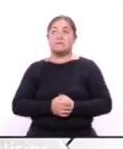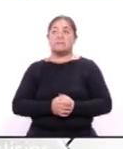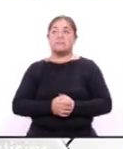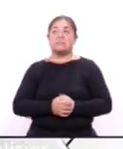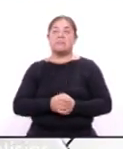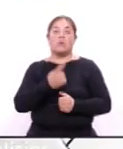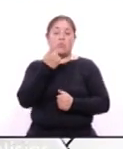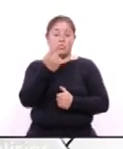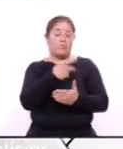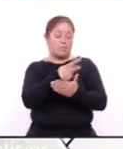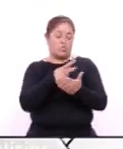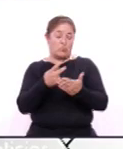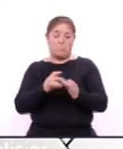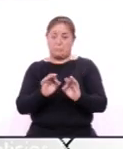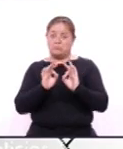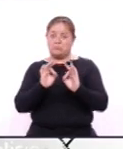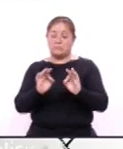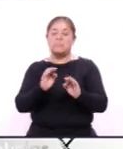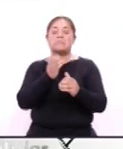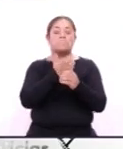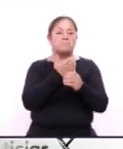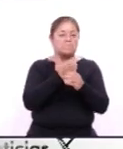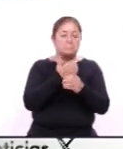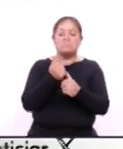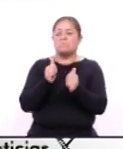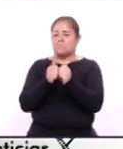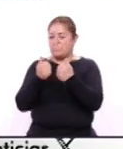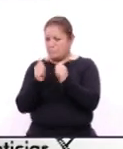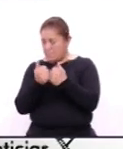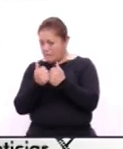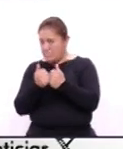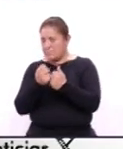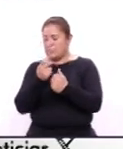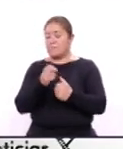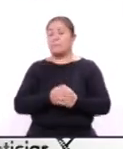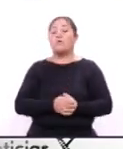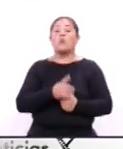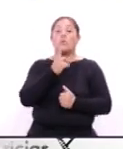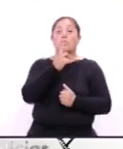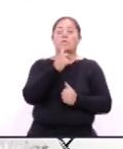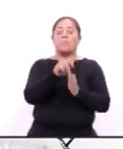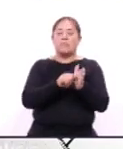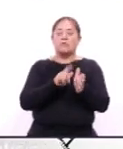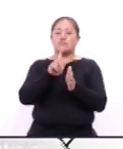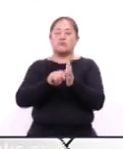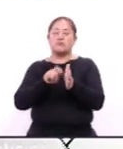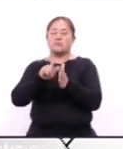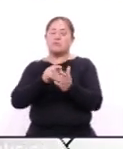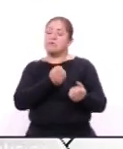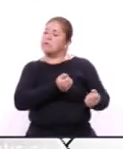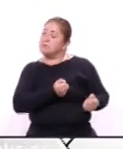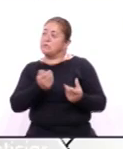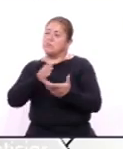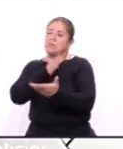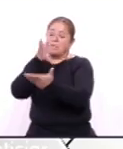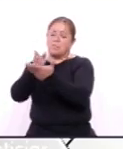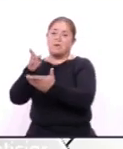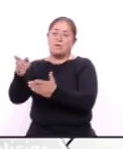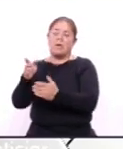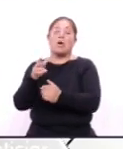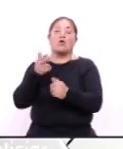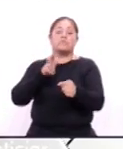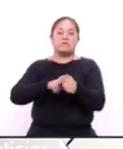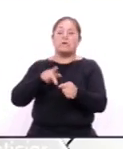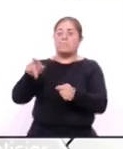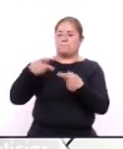programas emblemáticos es el pan y café en el cual una vez al mes llevamos pan y café a los hospitales para todas las personas